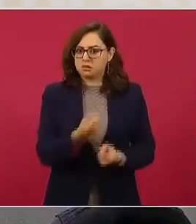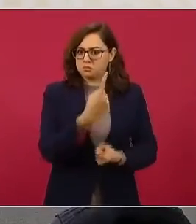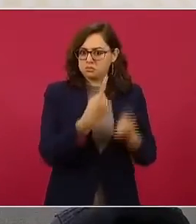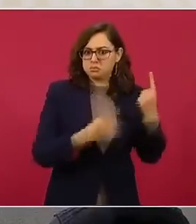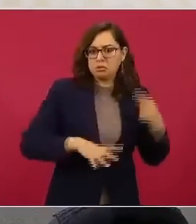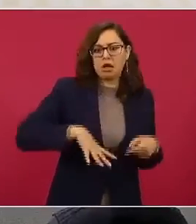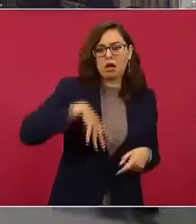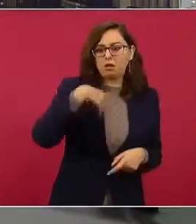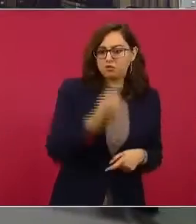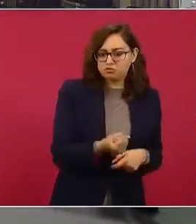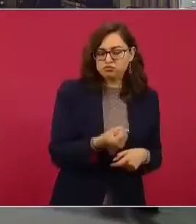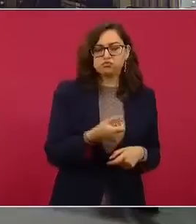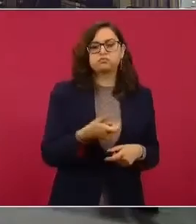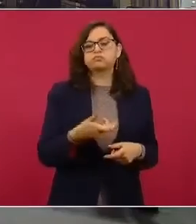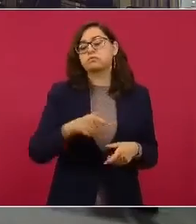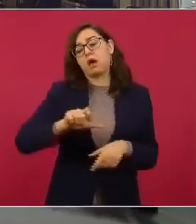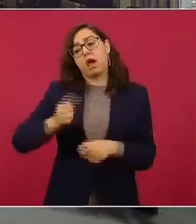gracias.